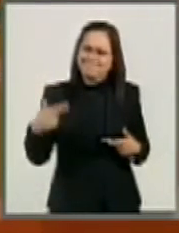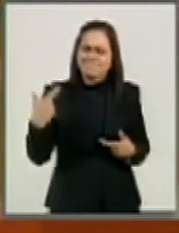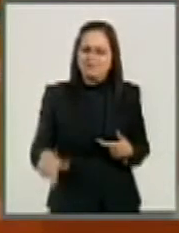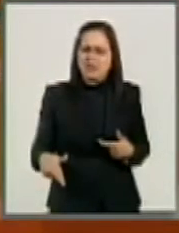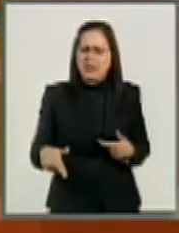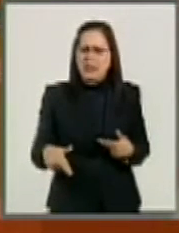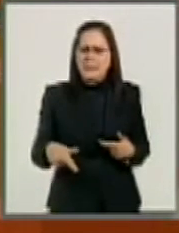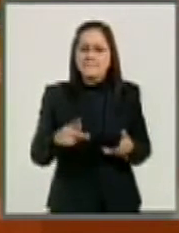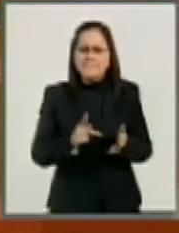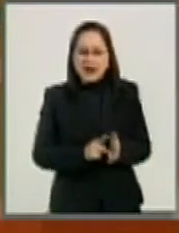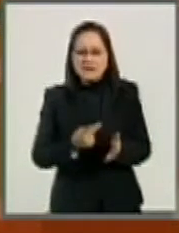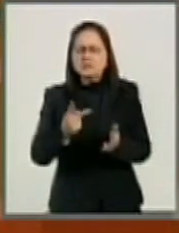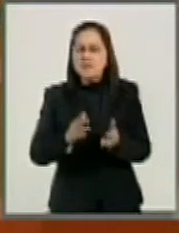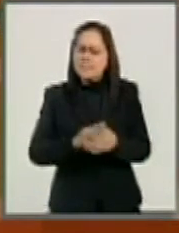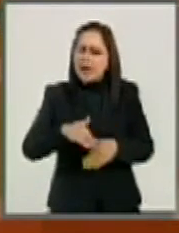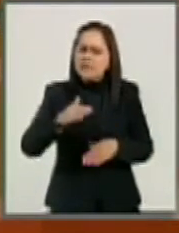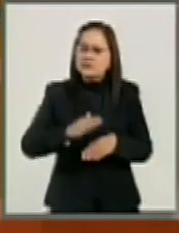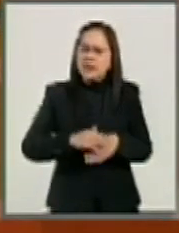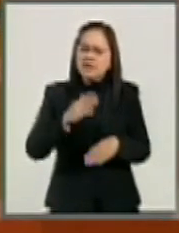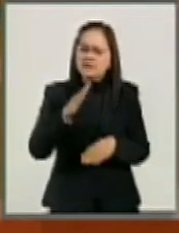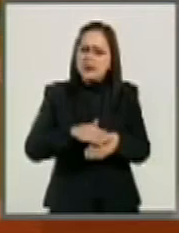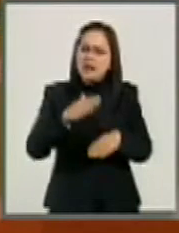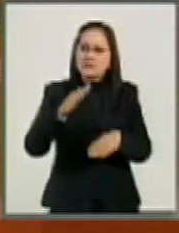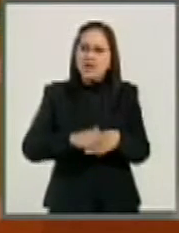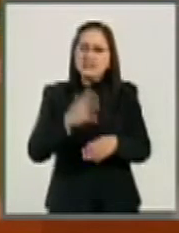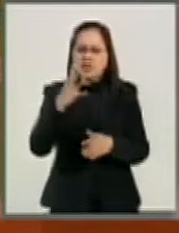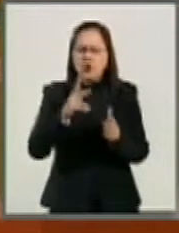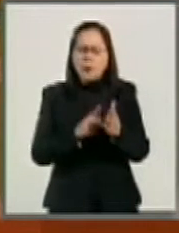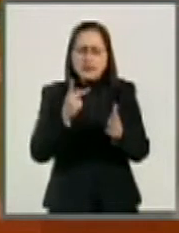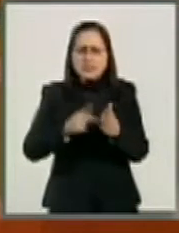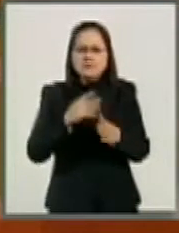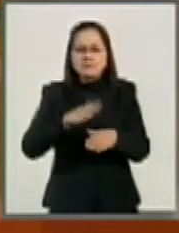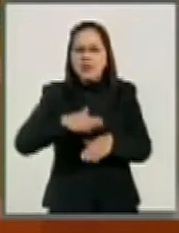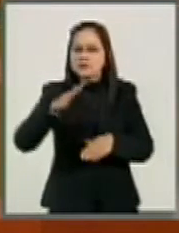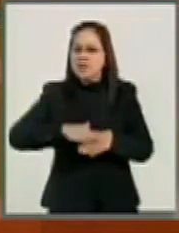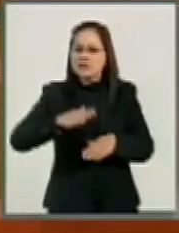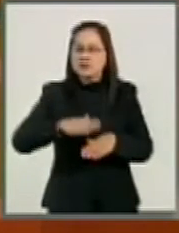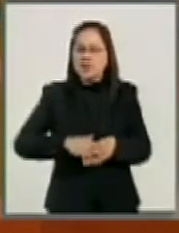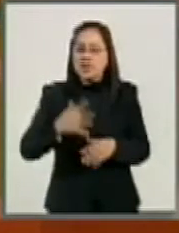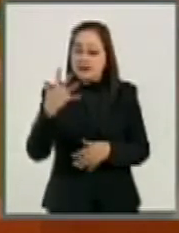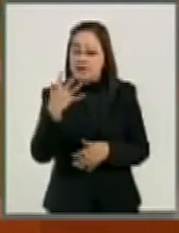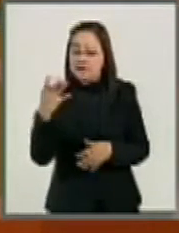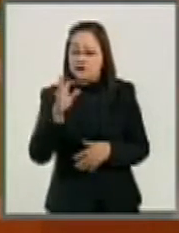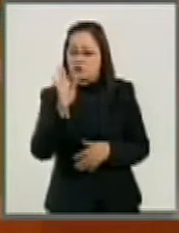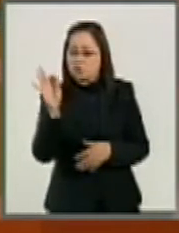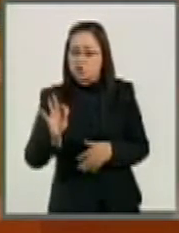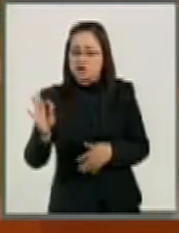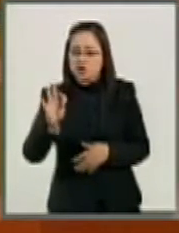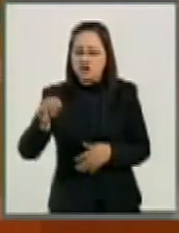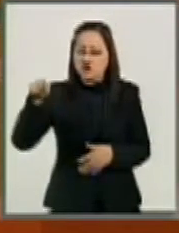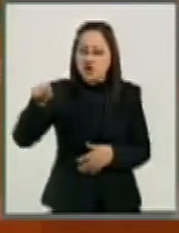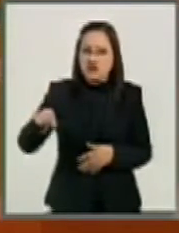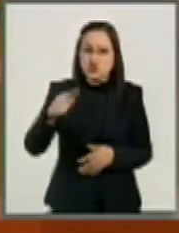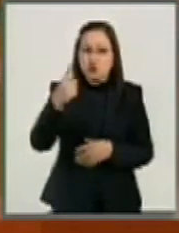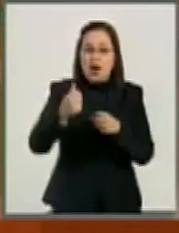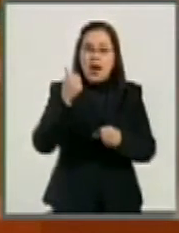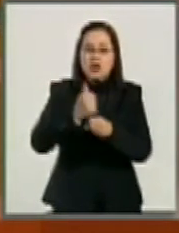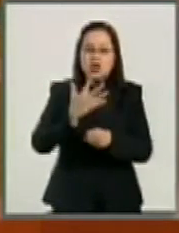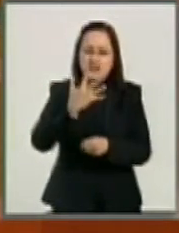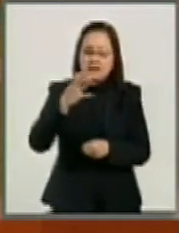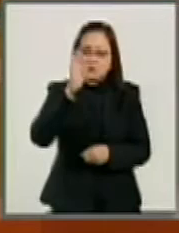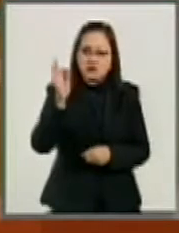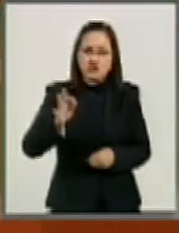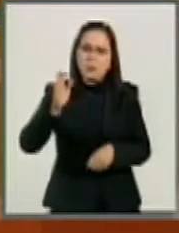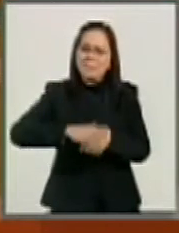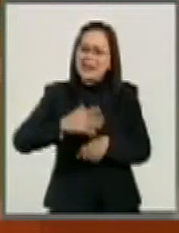multiplica por 5 veces, es decir, son 500% más ricos cada año. Más